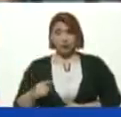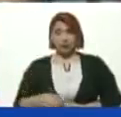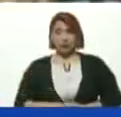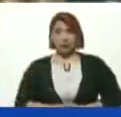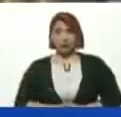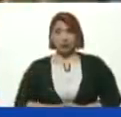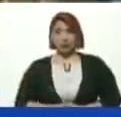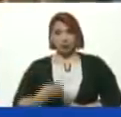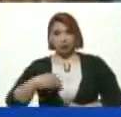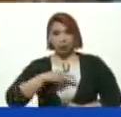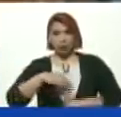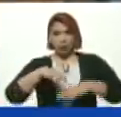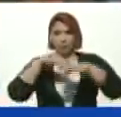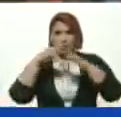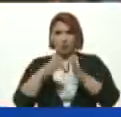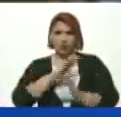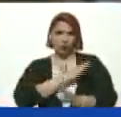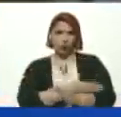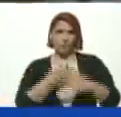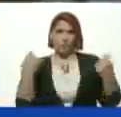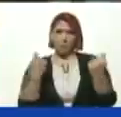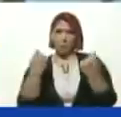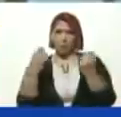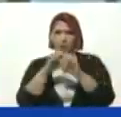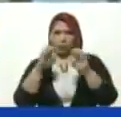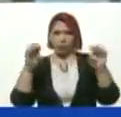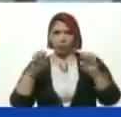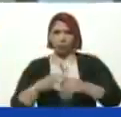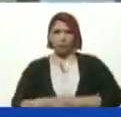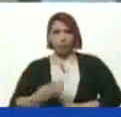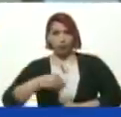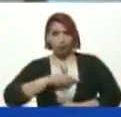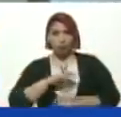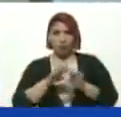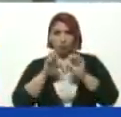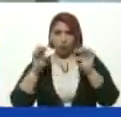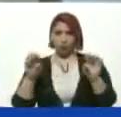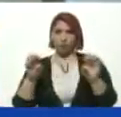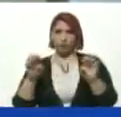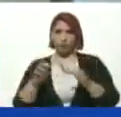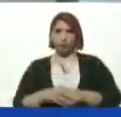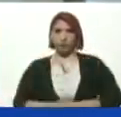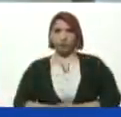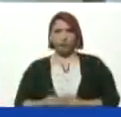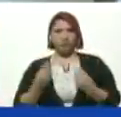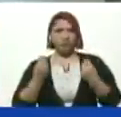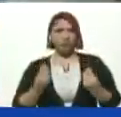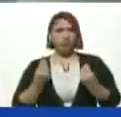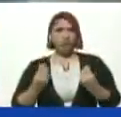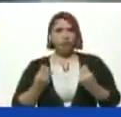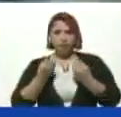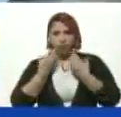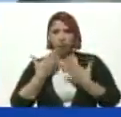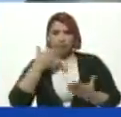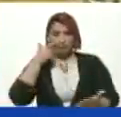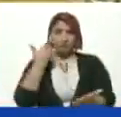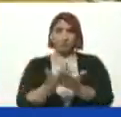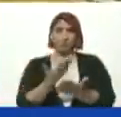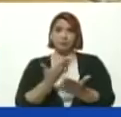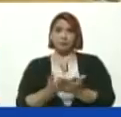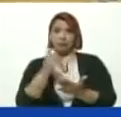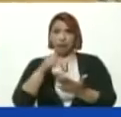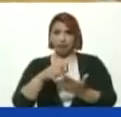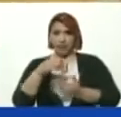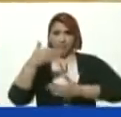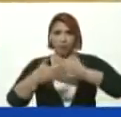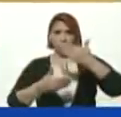Nuestro ministerio Del poder popular Para la educación Nuestra educación Y como está Bien sustentado El proceso educativo